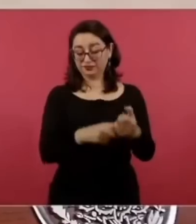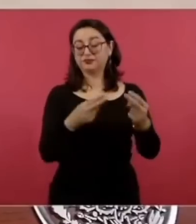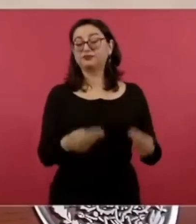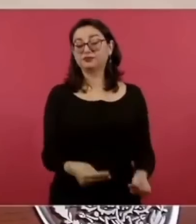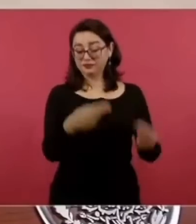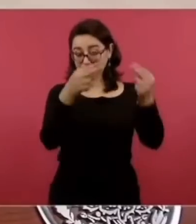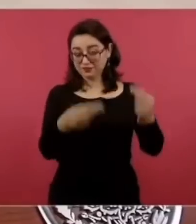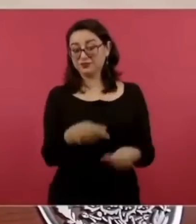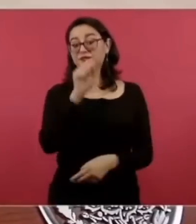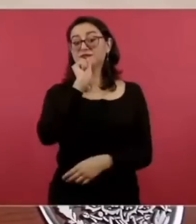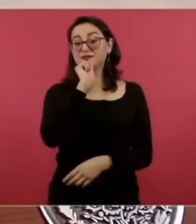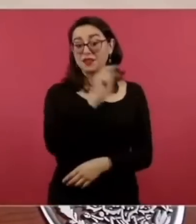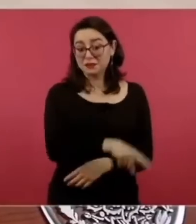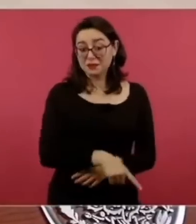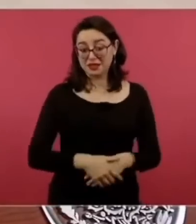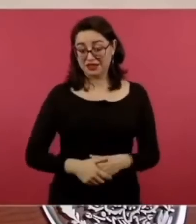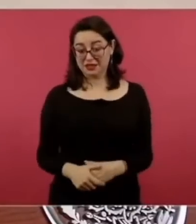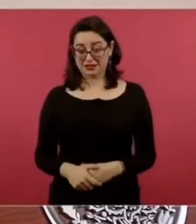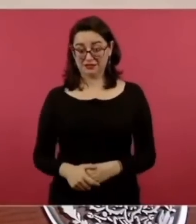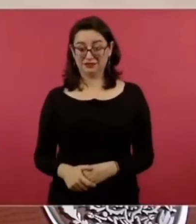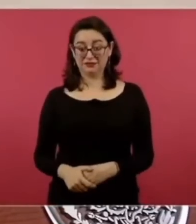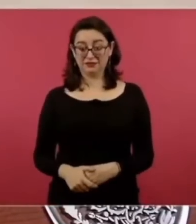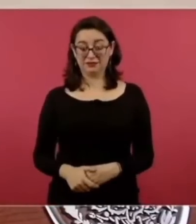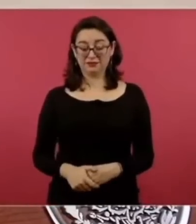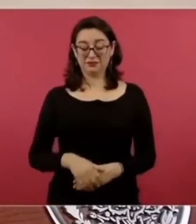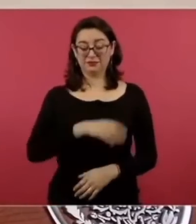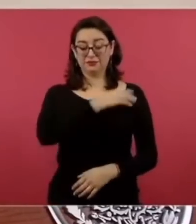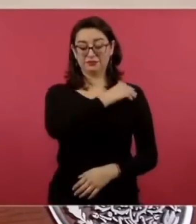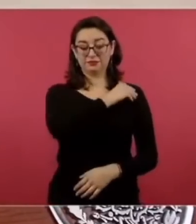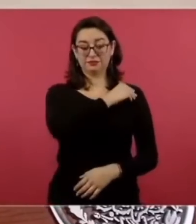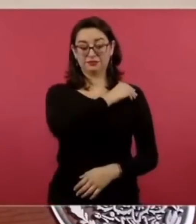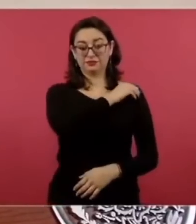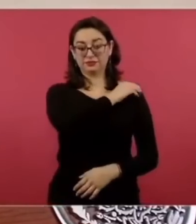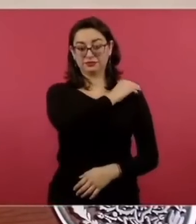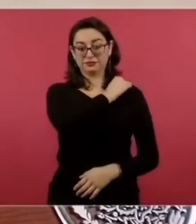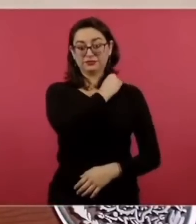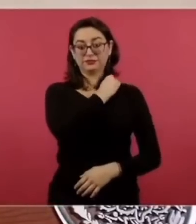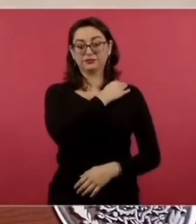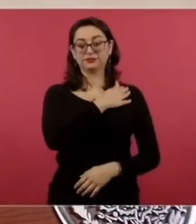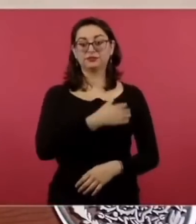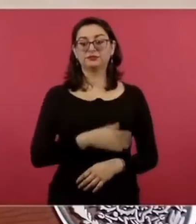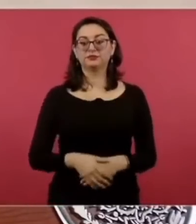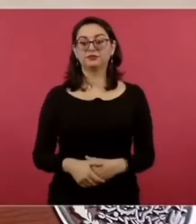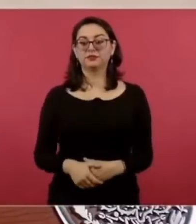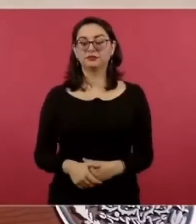arriba de puro influyentismo